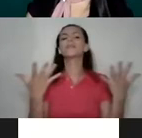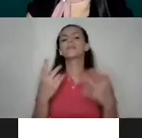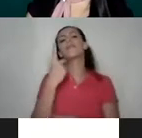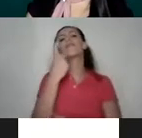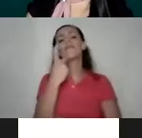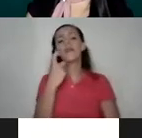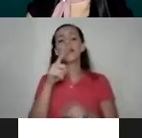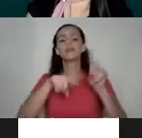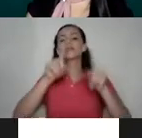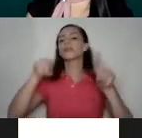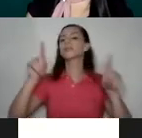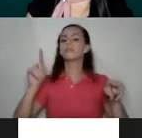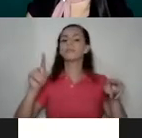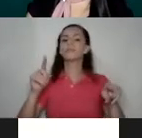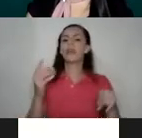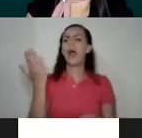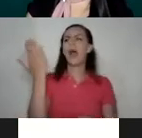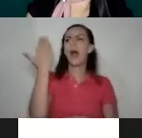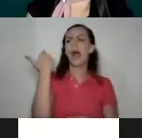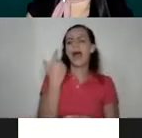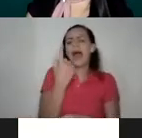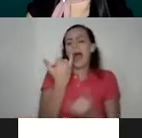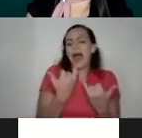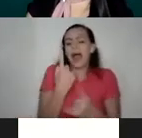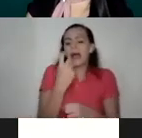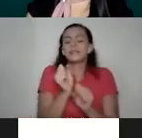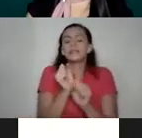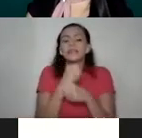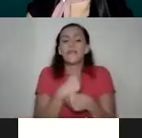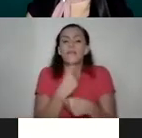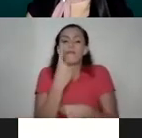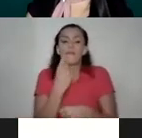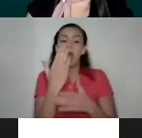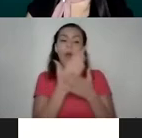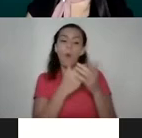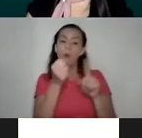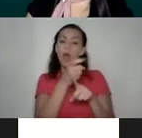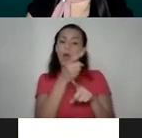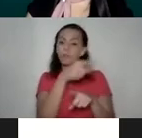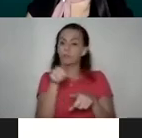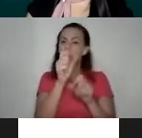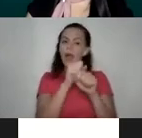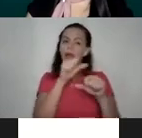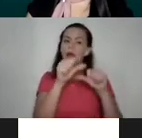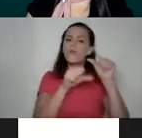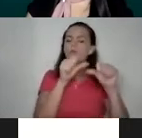estadísticas. Hace falta todavía que en algunas de las violencias se hagan esfuerzos